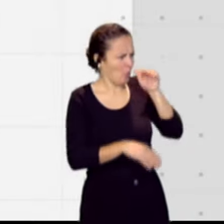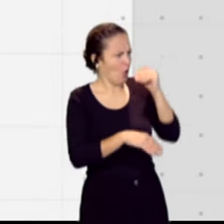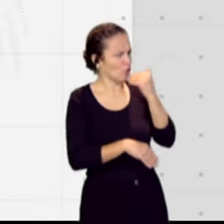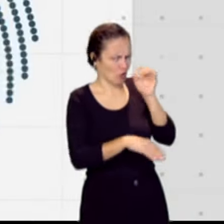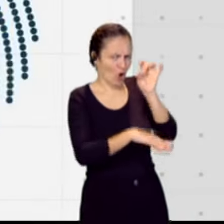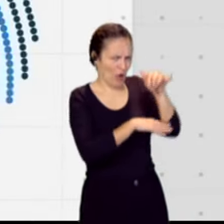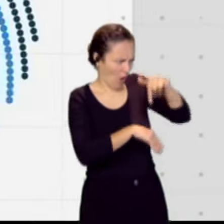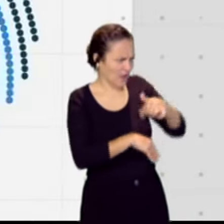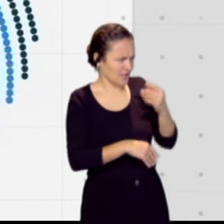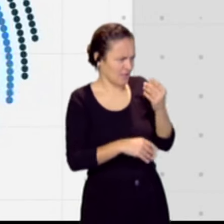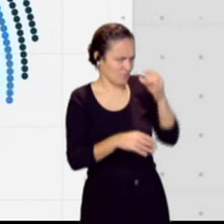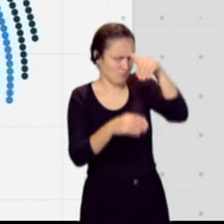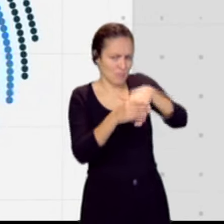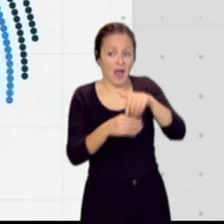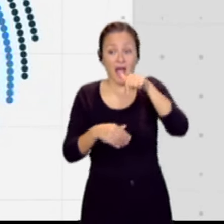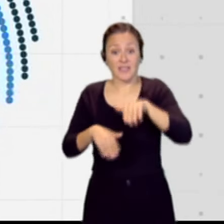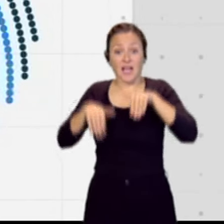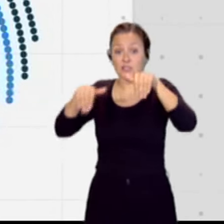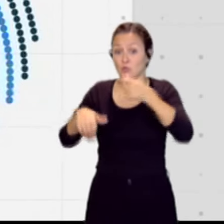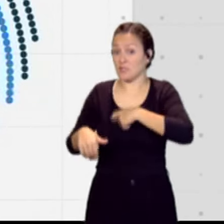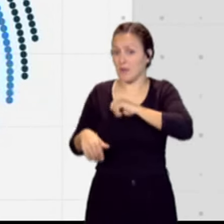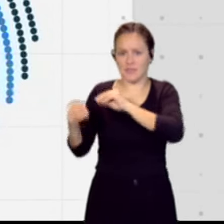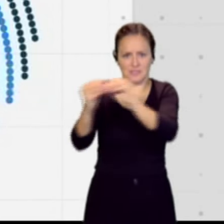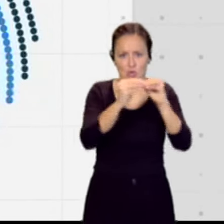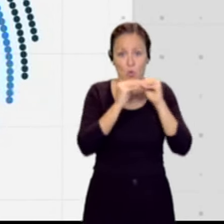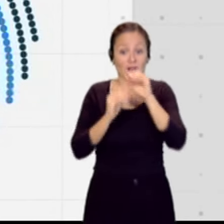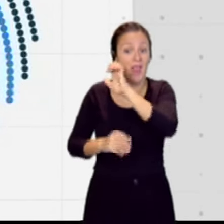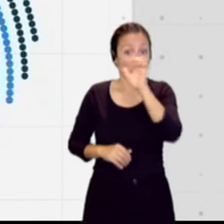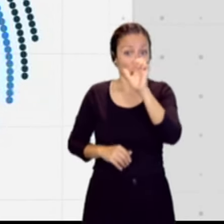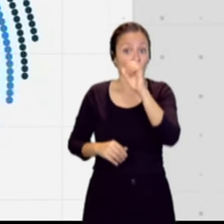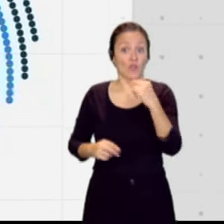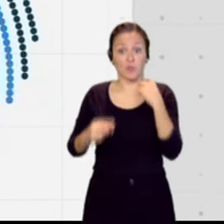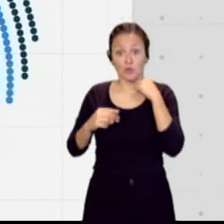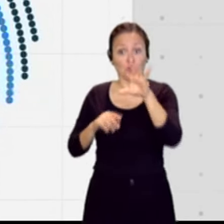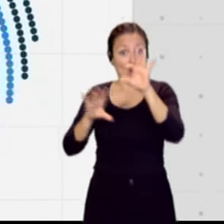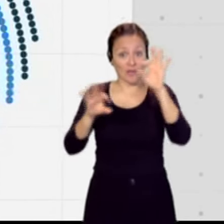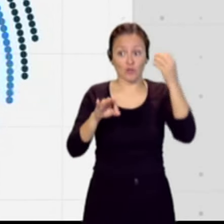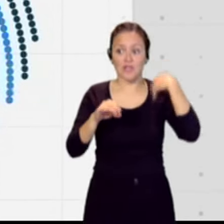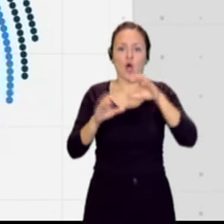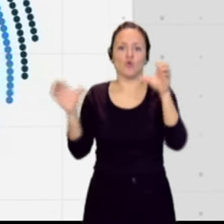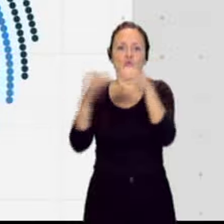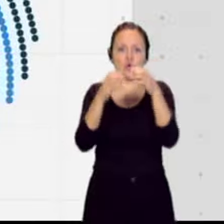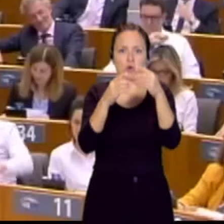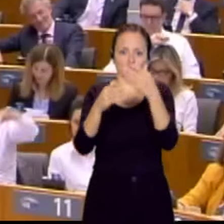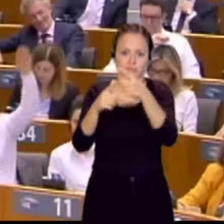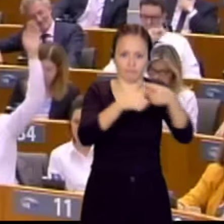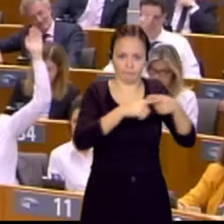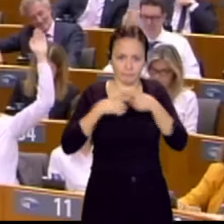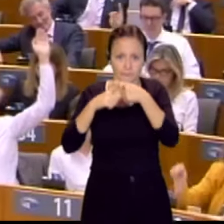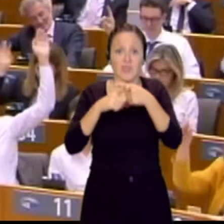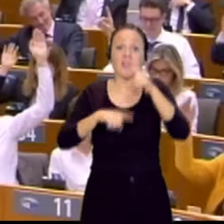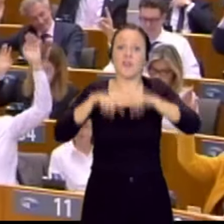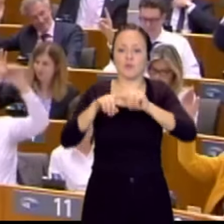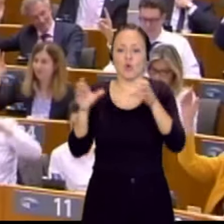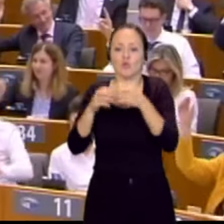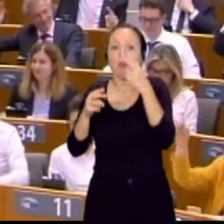Las candidaturas son iguales en toda España y una vez elegidos, los eurodiputados se regruparán, pero ojo, porque no lo harán por nacionalidad, sino por grupos políticos,